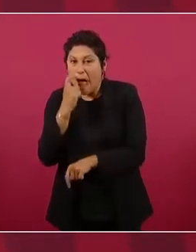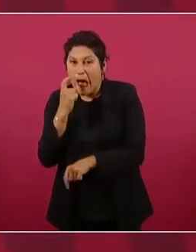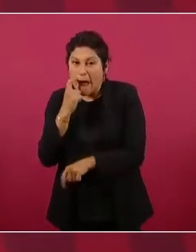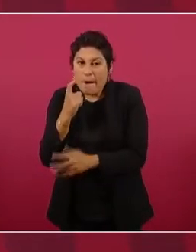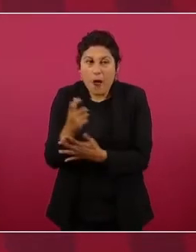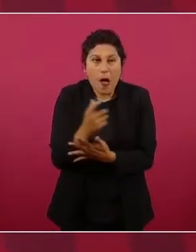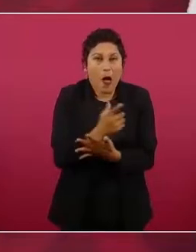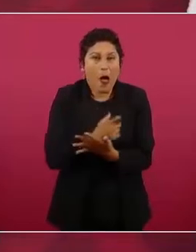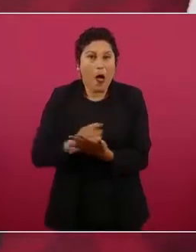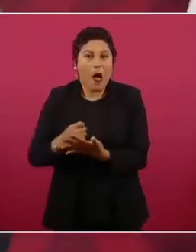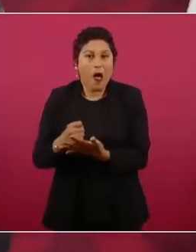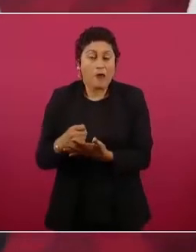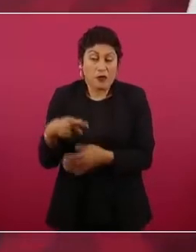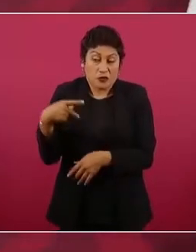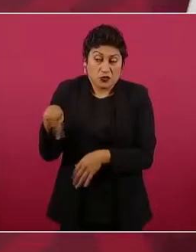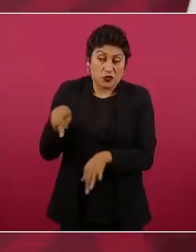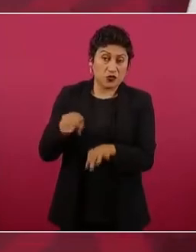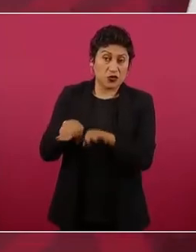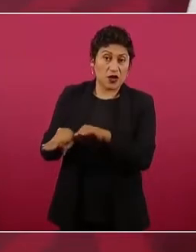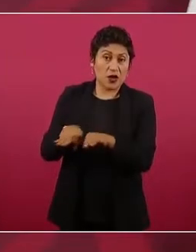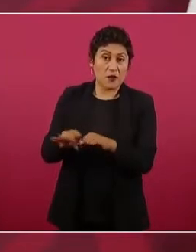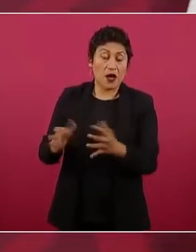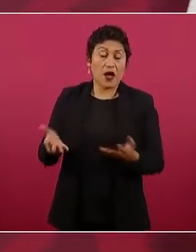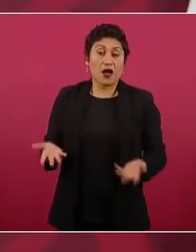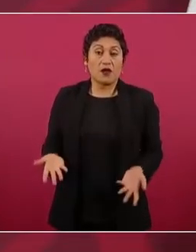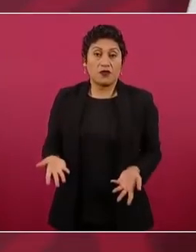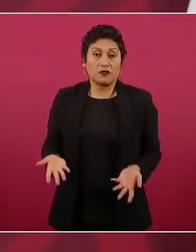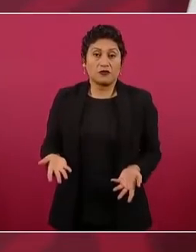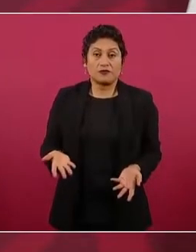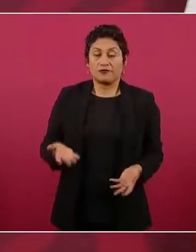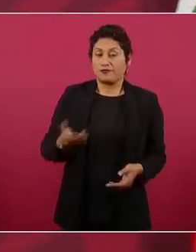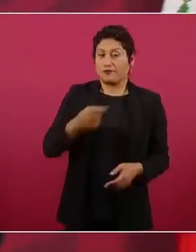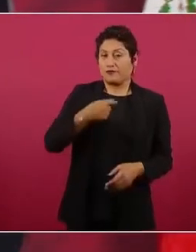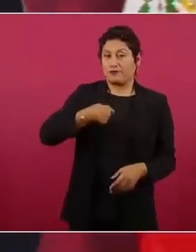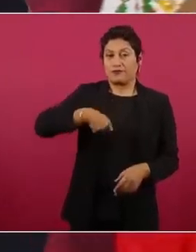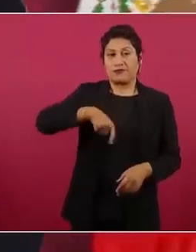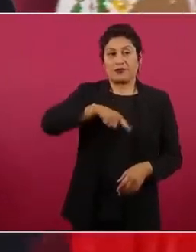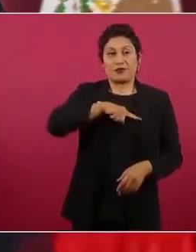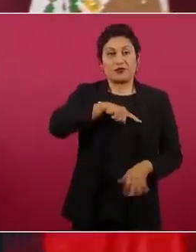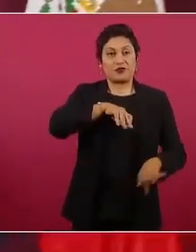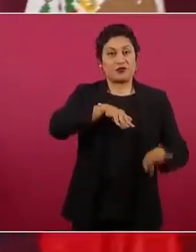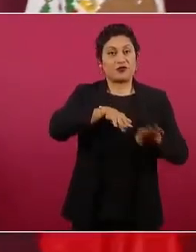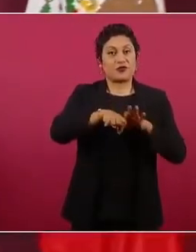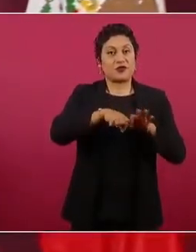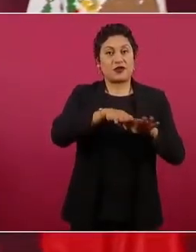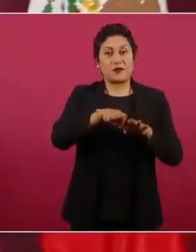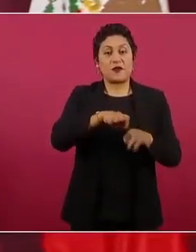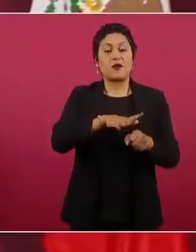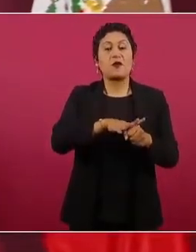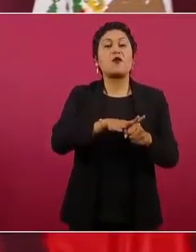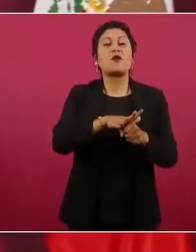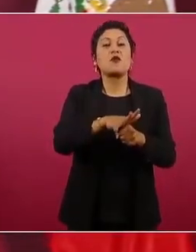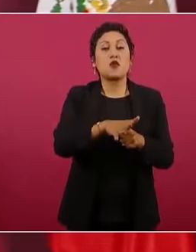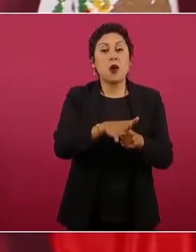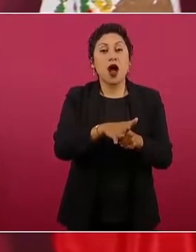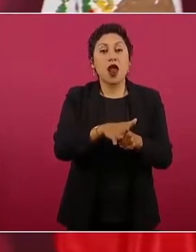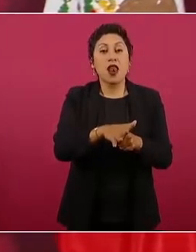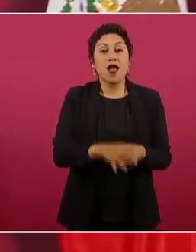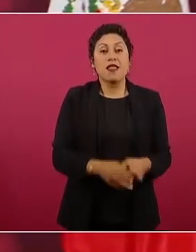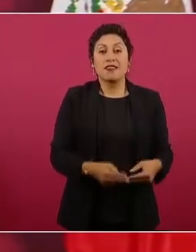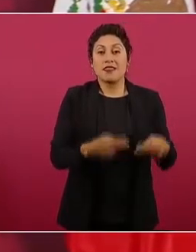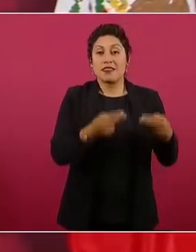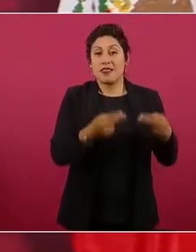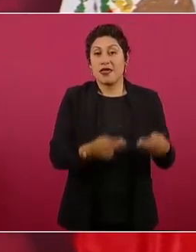trabajo de nosotros, de los servidores públicos, es tener éxito en los negocios